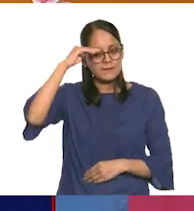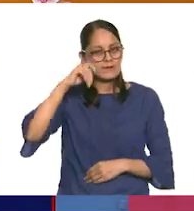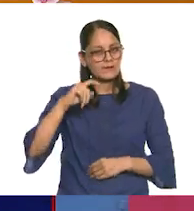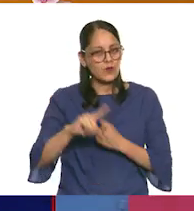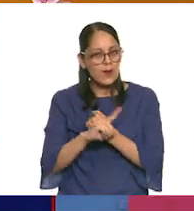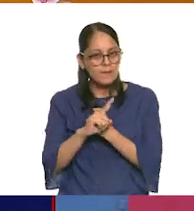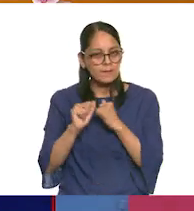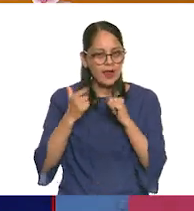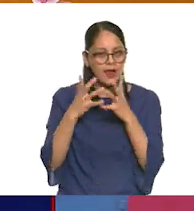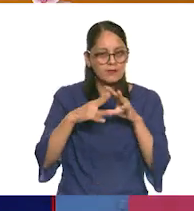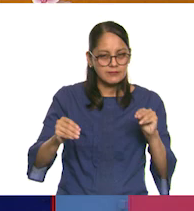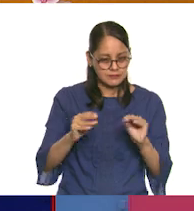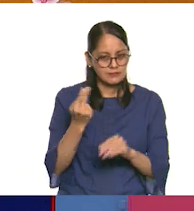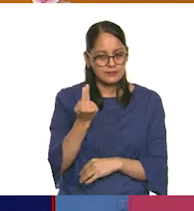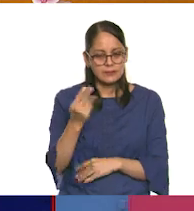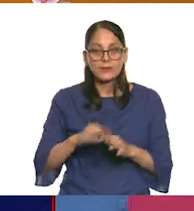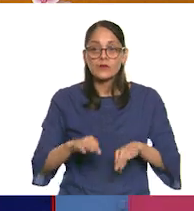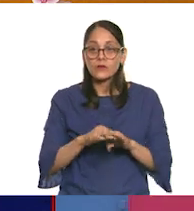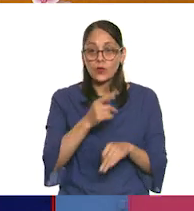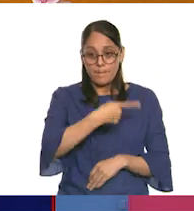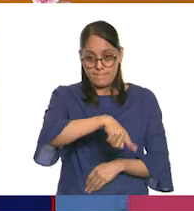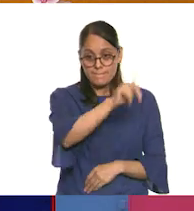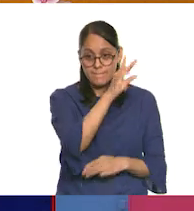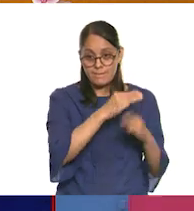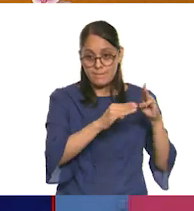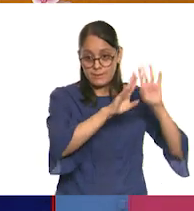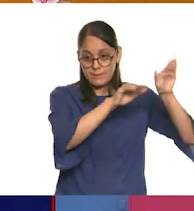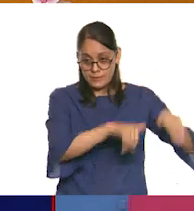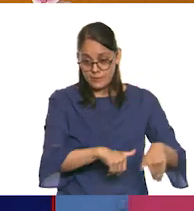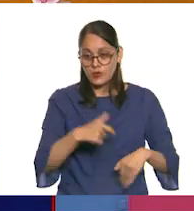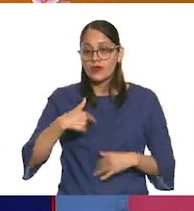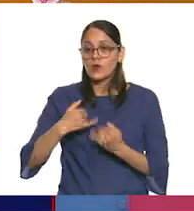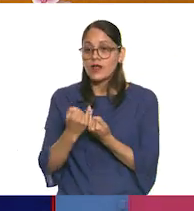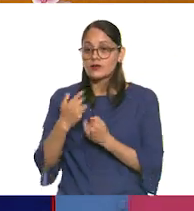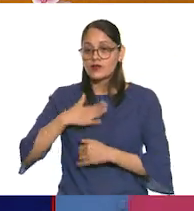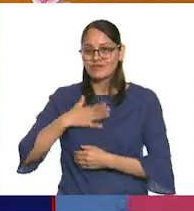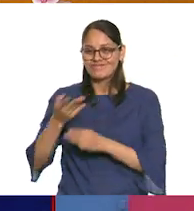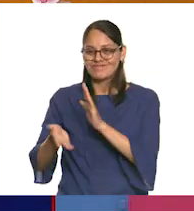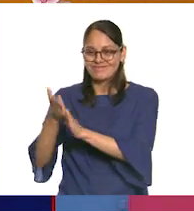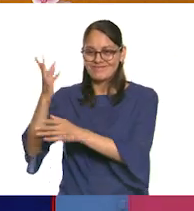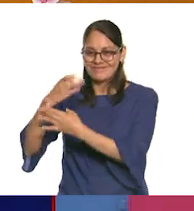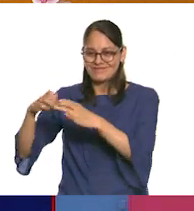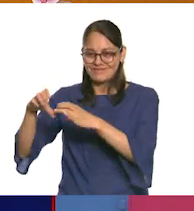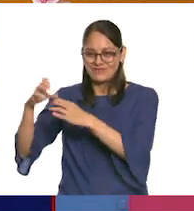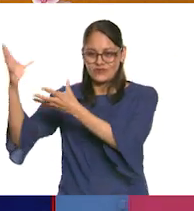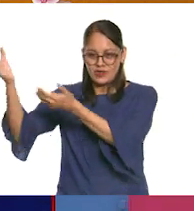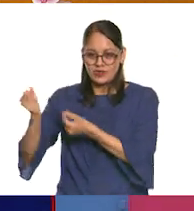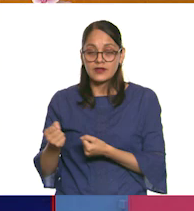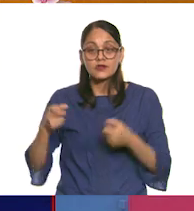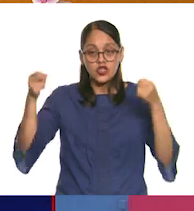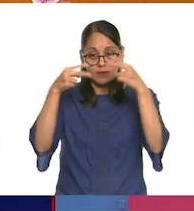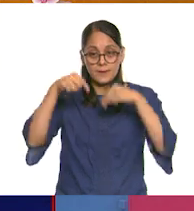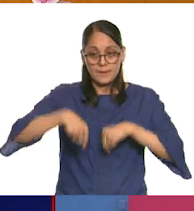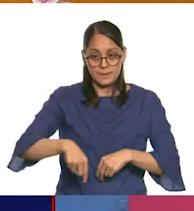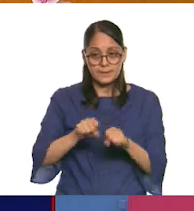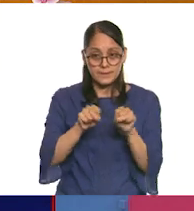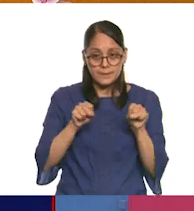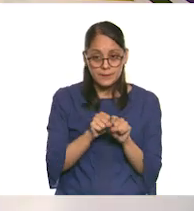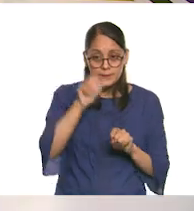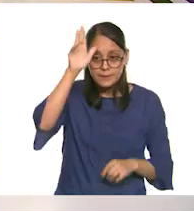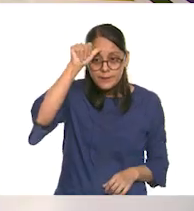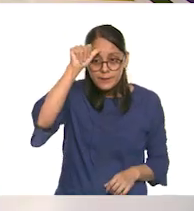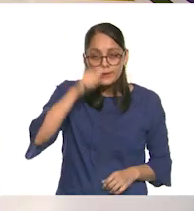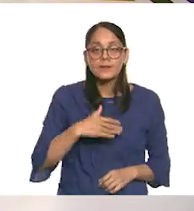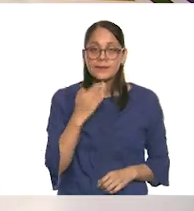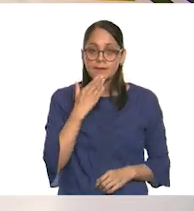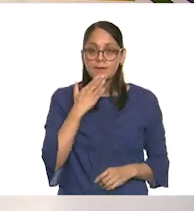sí. te propongo algo. Vas por tus materiales, y yo voy por los míos, porque estaban muy pesados, entonces voy a traerlos, y nos vemos aquí en el salón de clases. ¿Te parece? Regresamos,